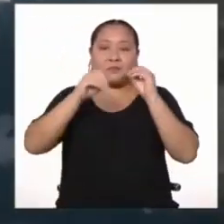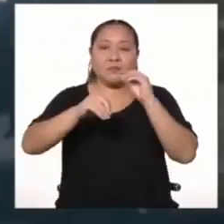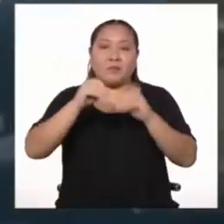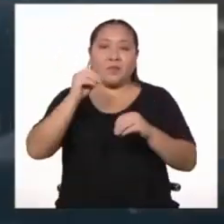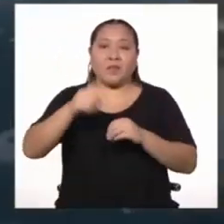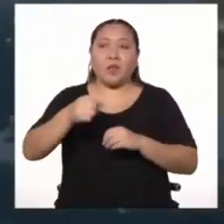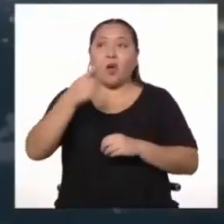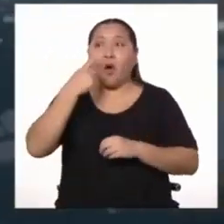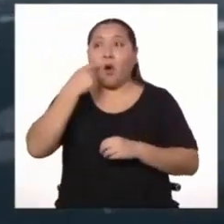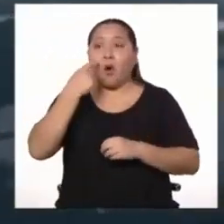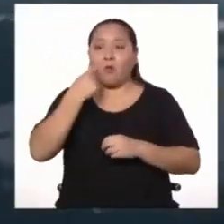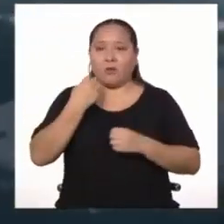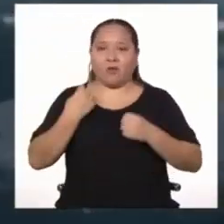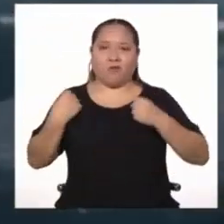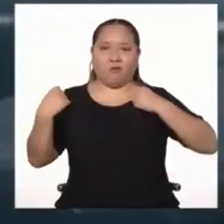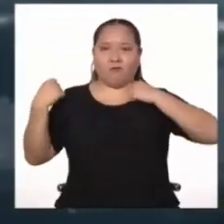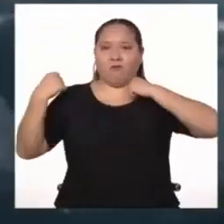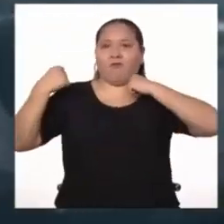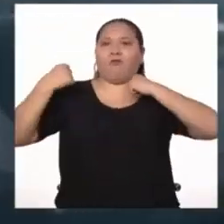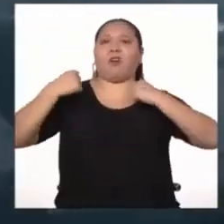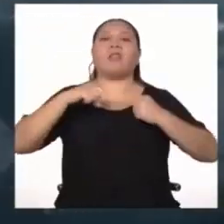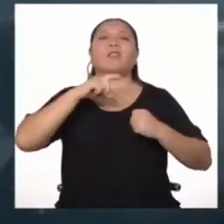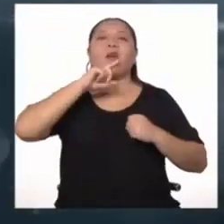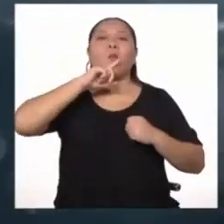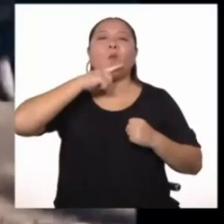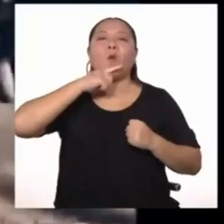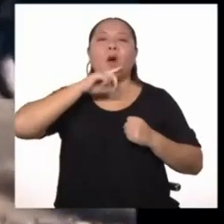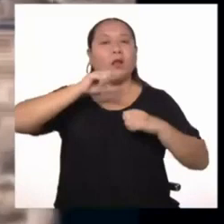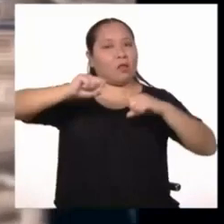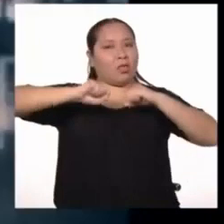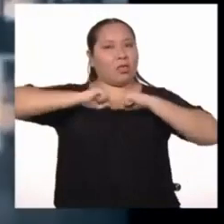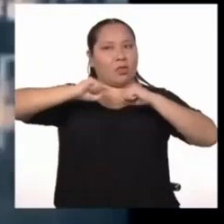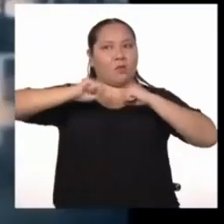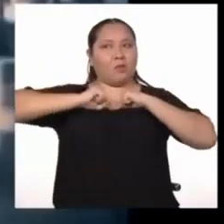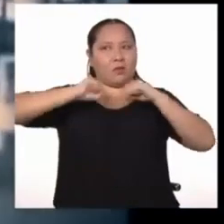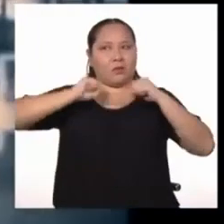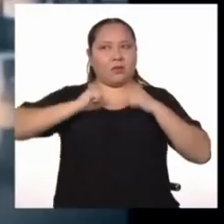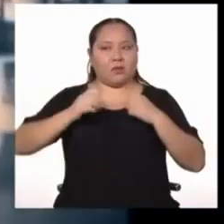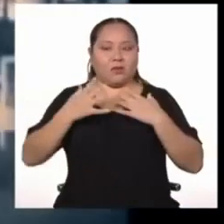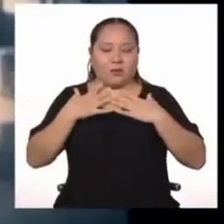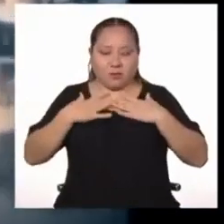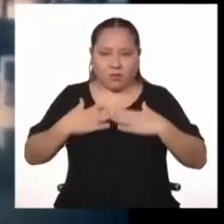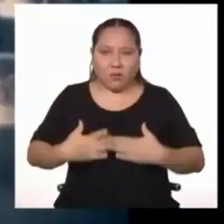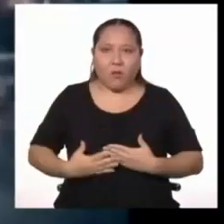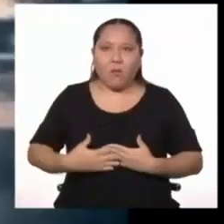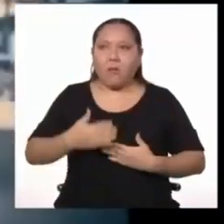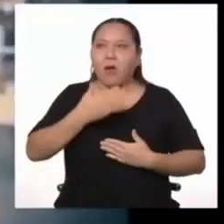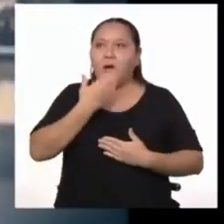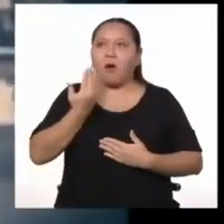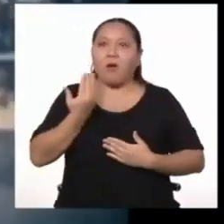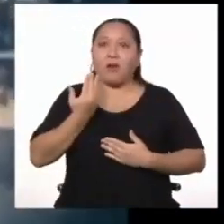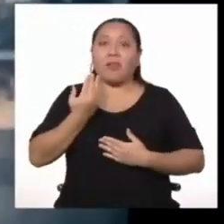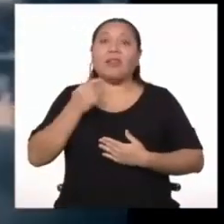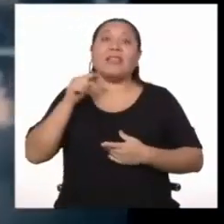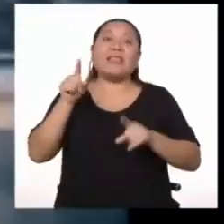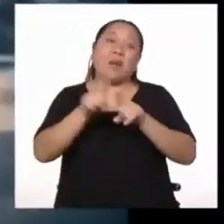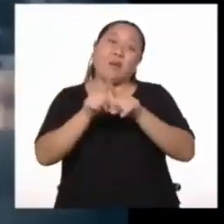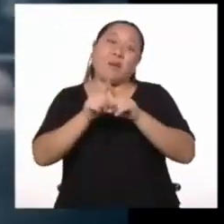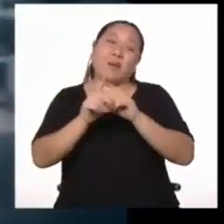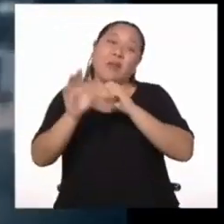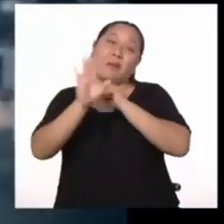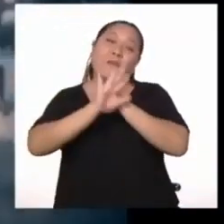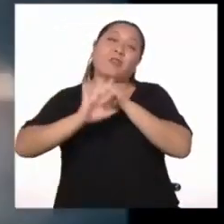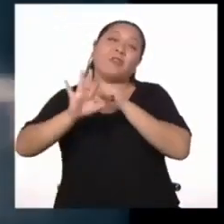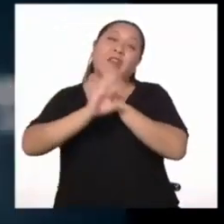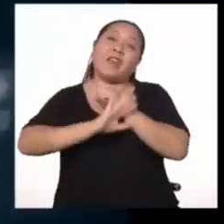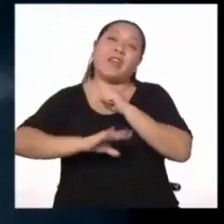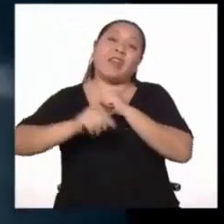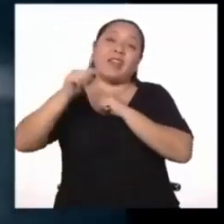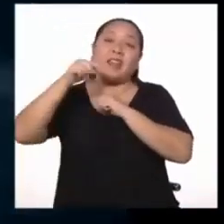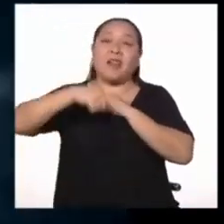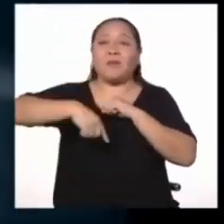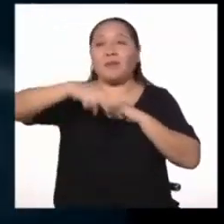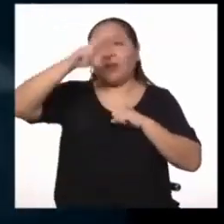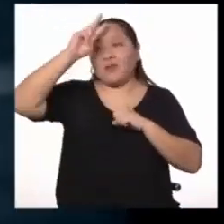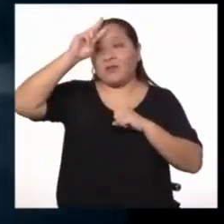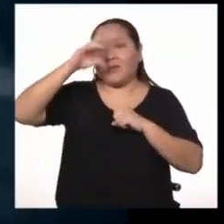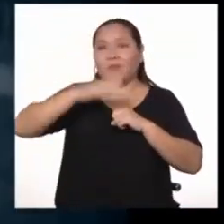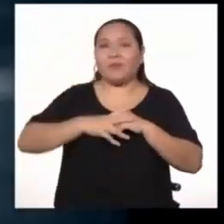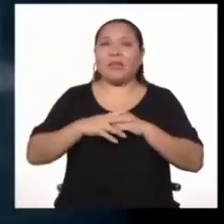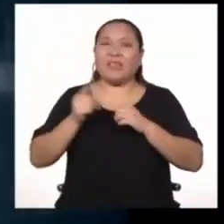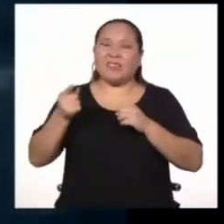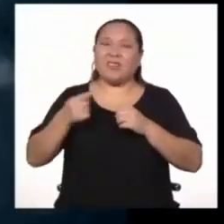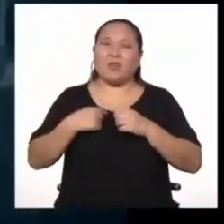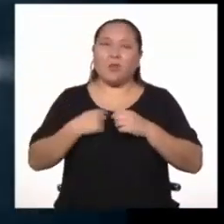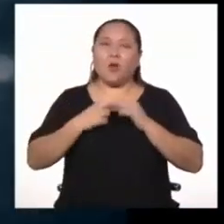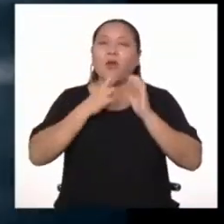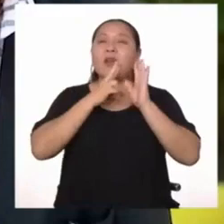viriles y mujeres atléticas que puedan estar en mejor condición de defender la patria. Esto como una reacción a la derrota del